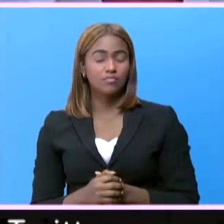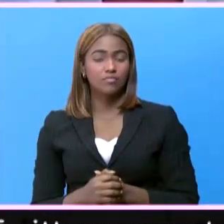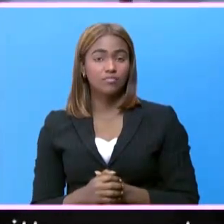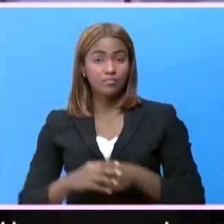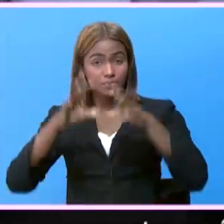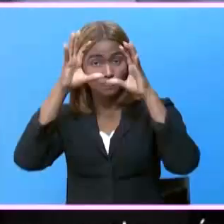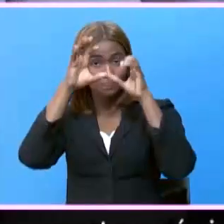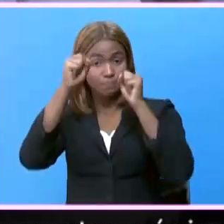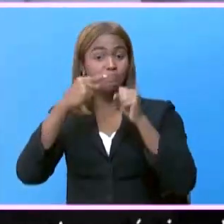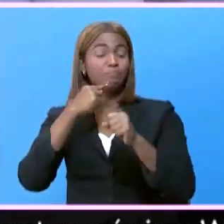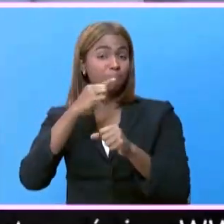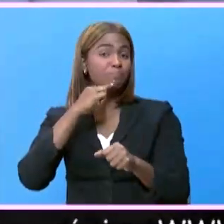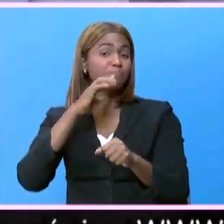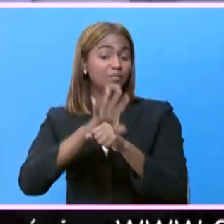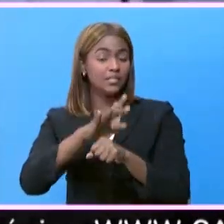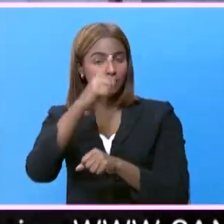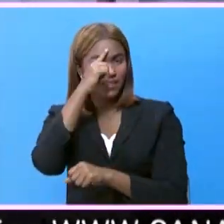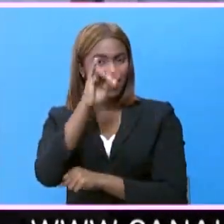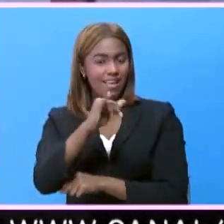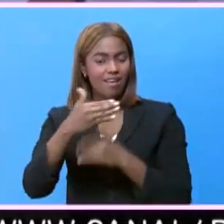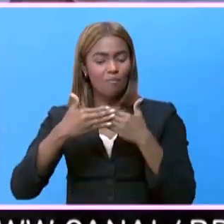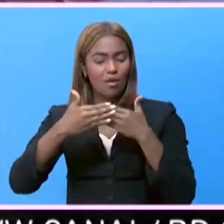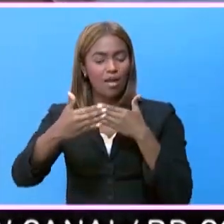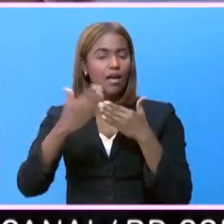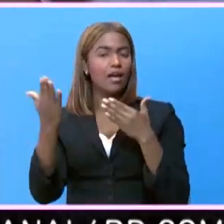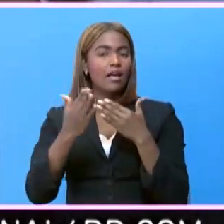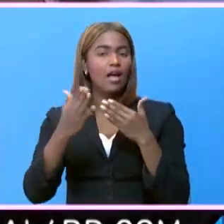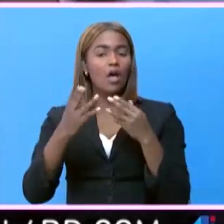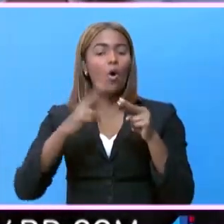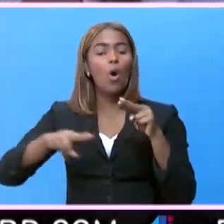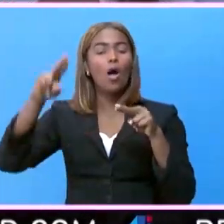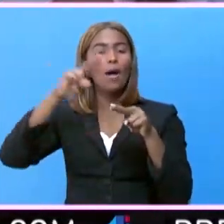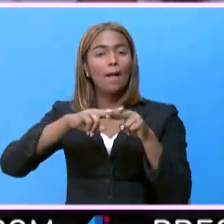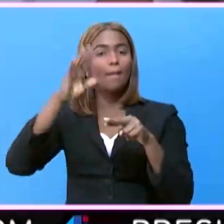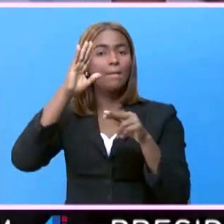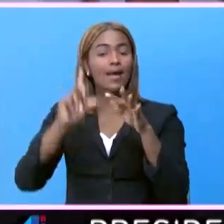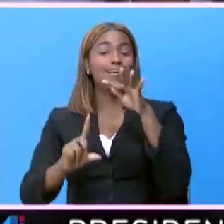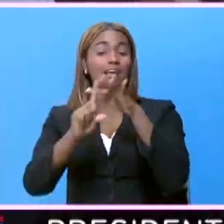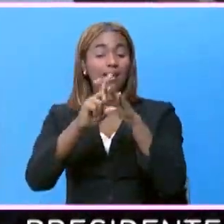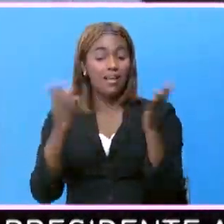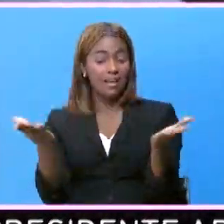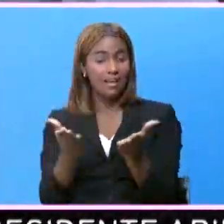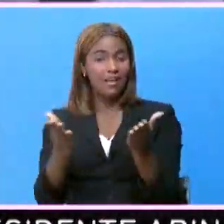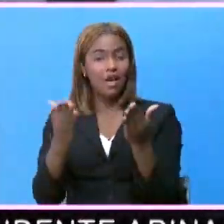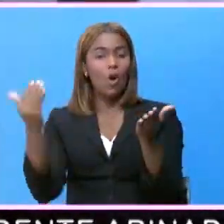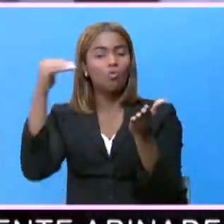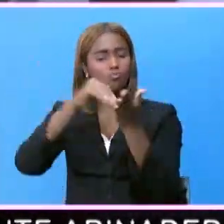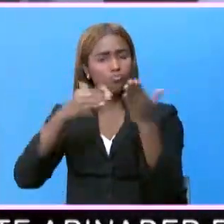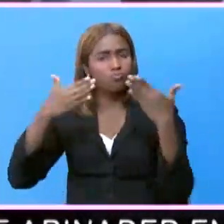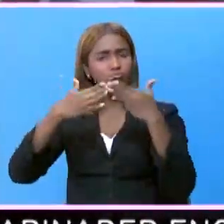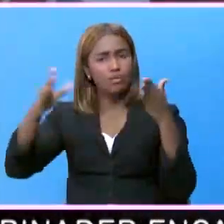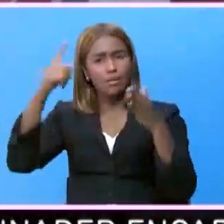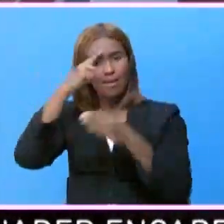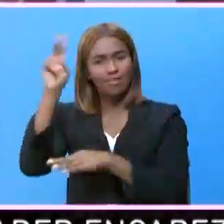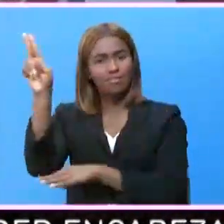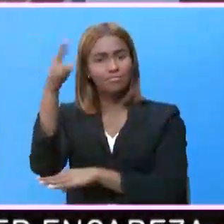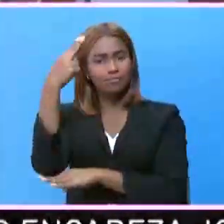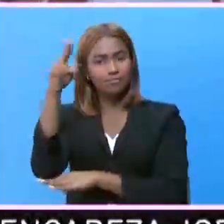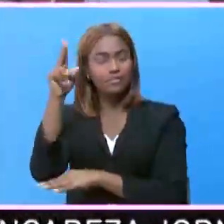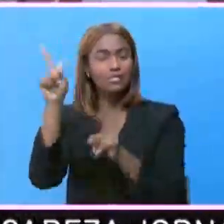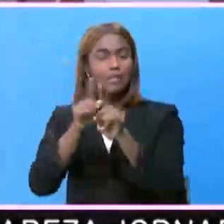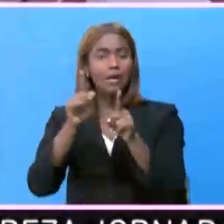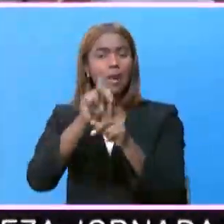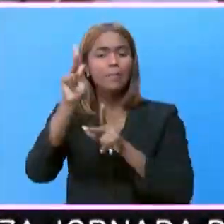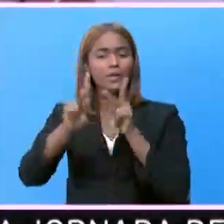se comprometió con esto partiendo de el dinamismo que va a surgir aquí con la reapertura de los hoteles y la